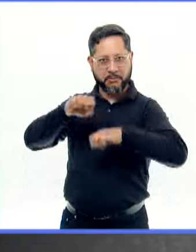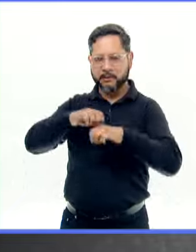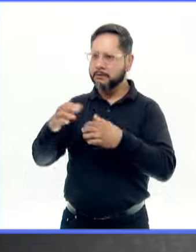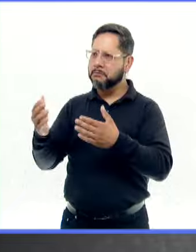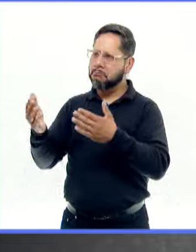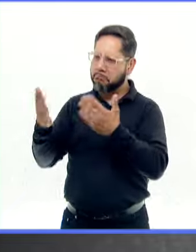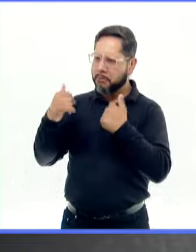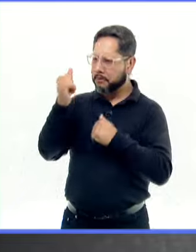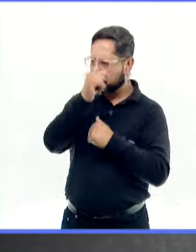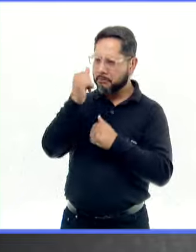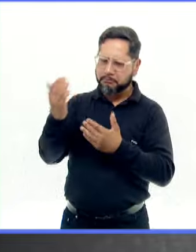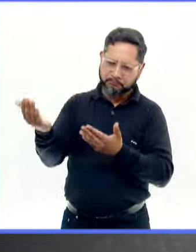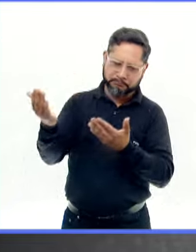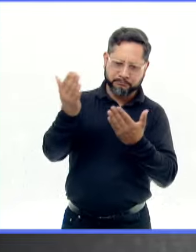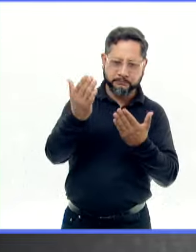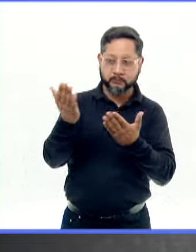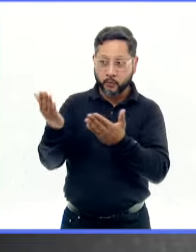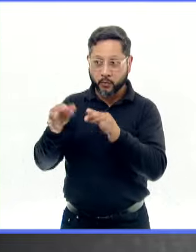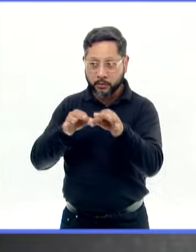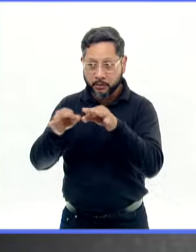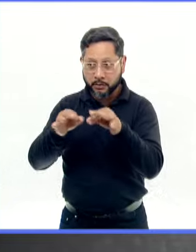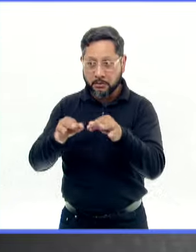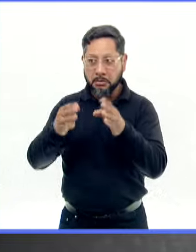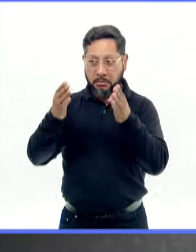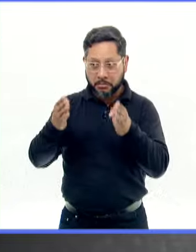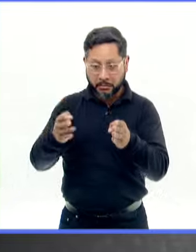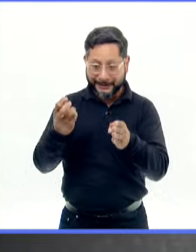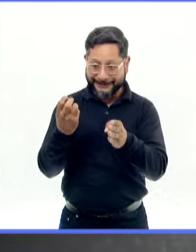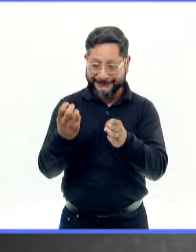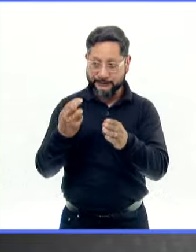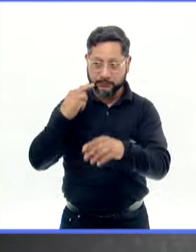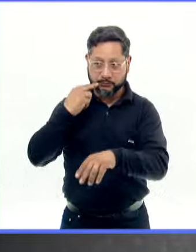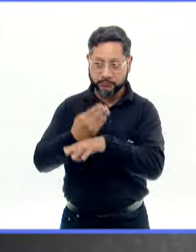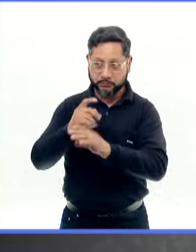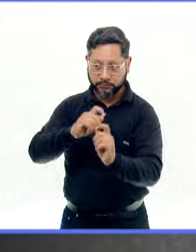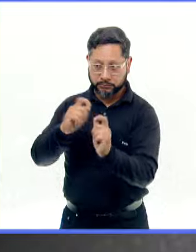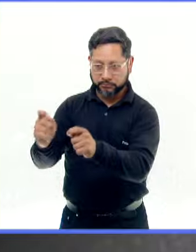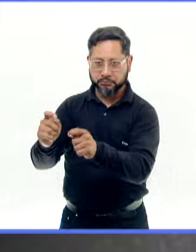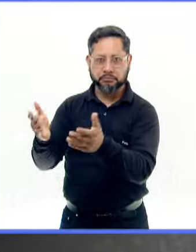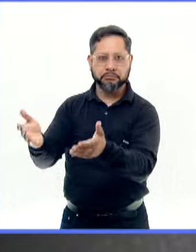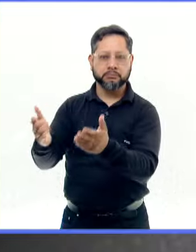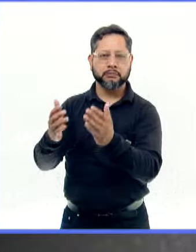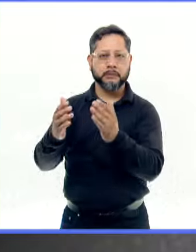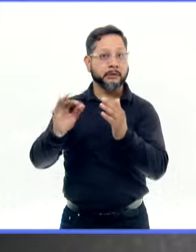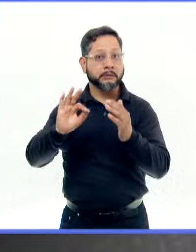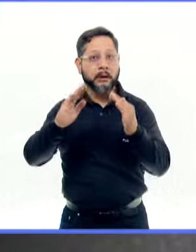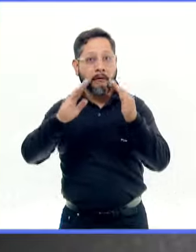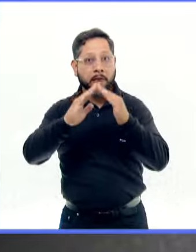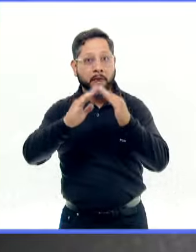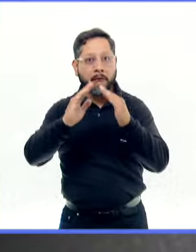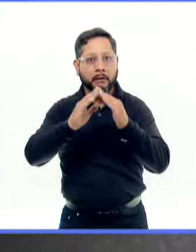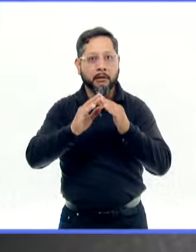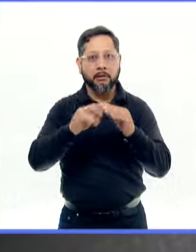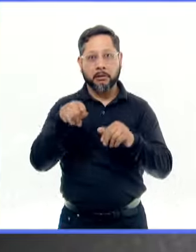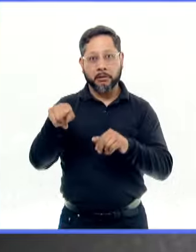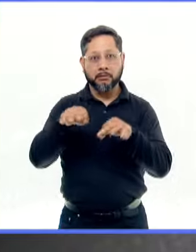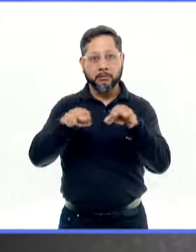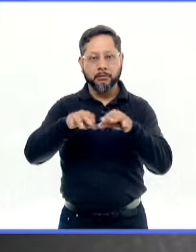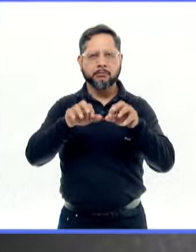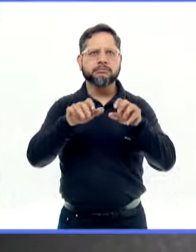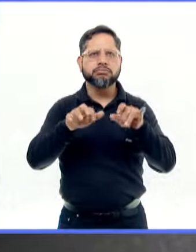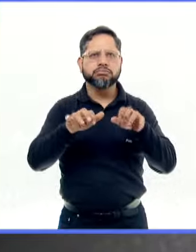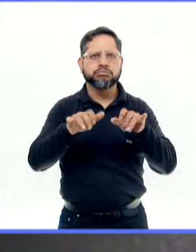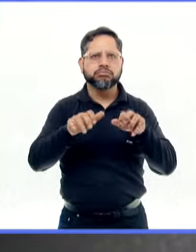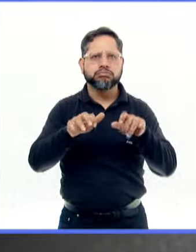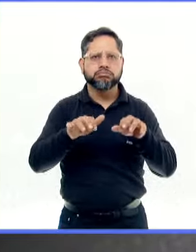un trabajo de forma eficiente si lo dejas trabajar desde casa, ¿no? Si no le